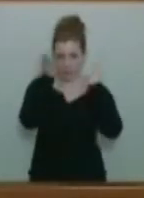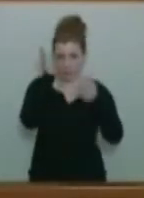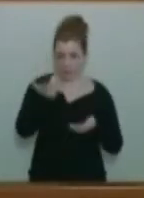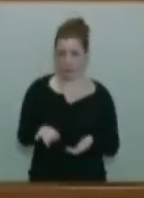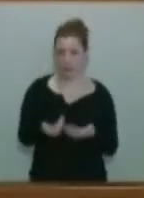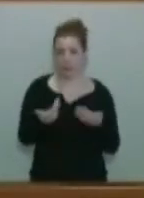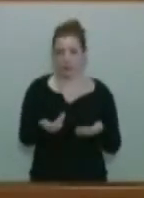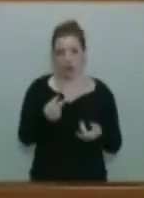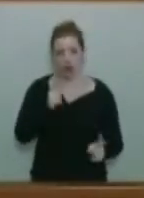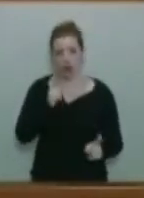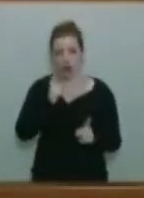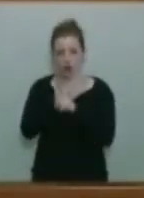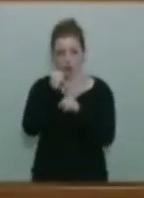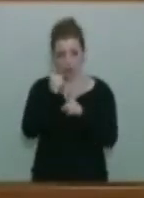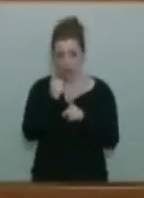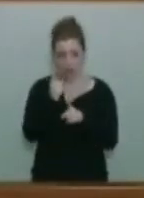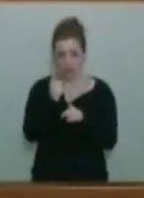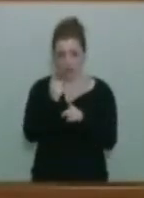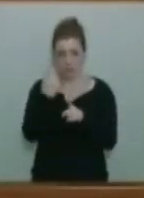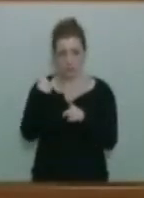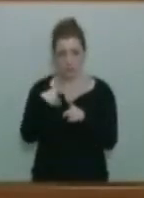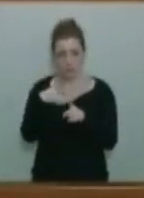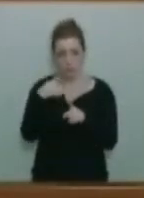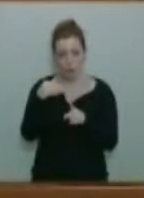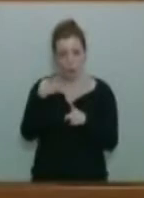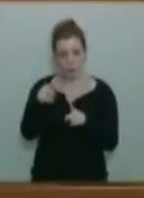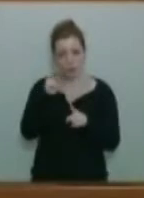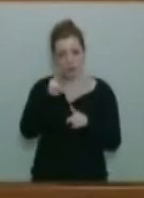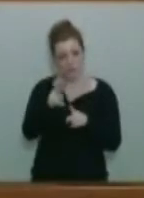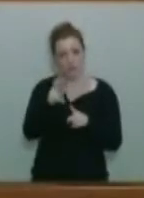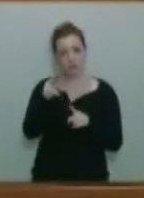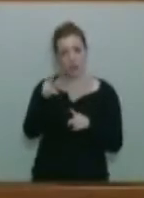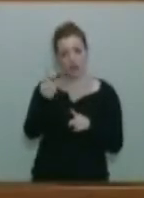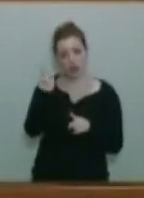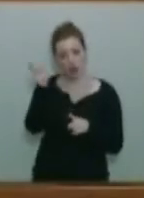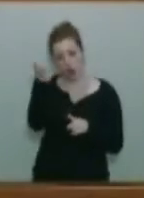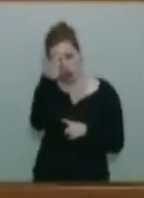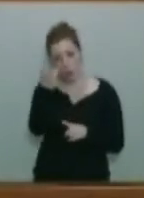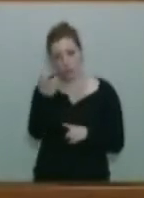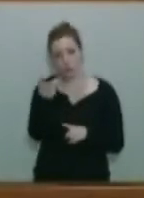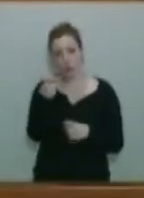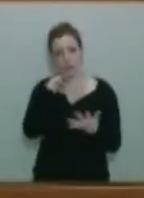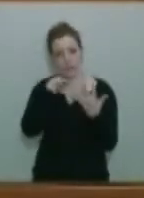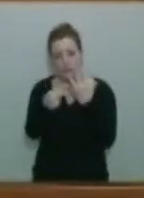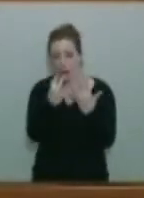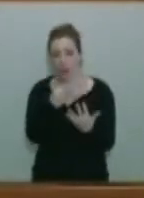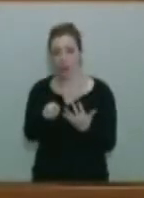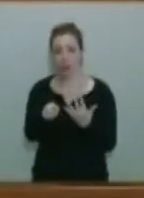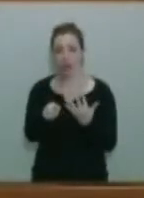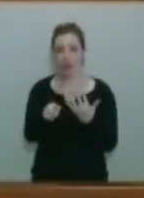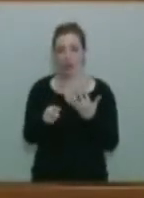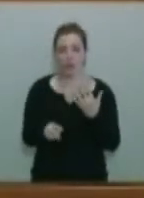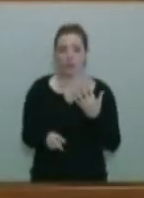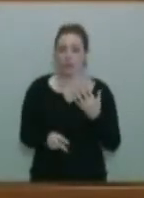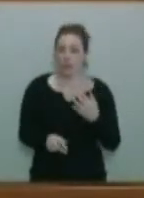Y va en contra, vuelvo a decir, de ese criterio, de ese concepto de transparencia, de libertad de competencia